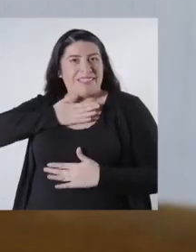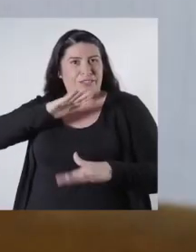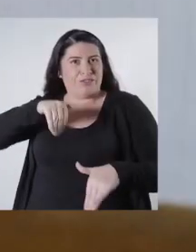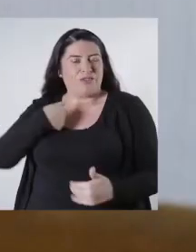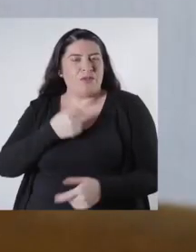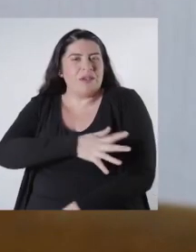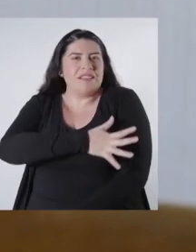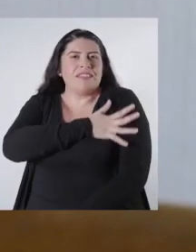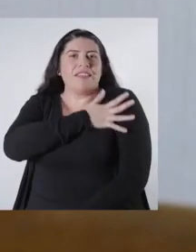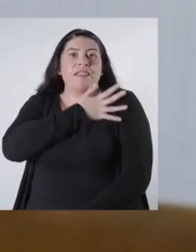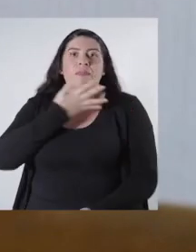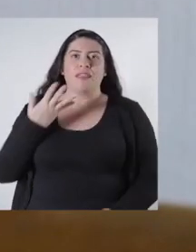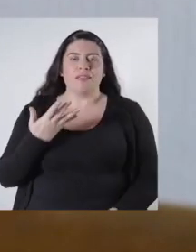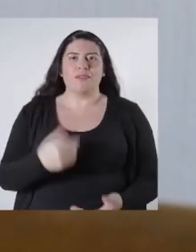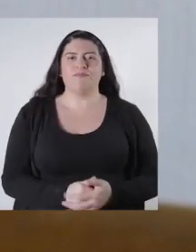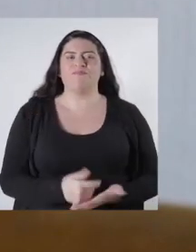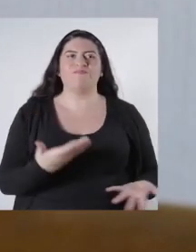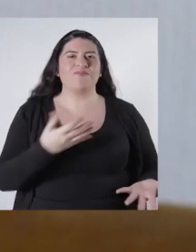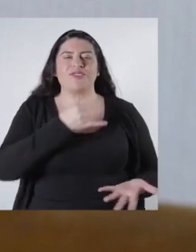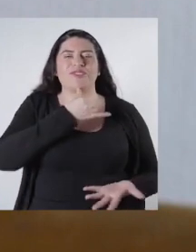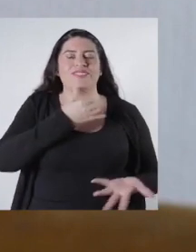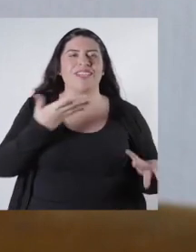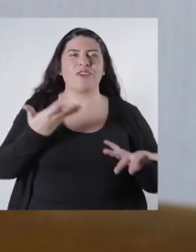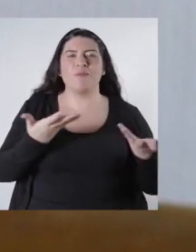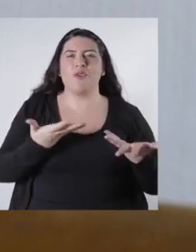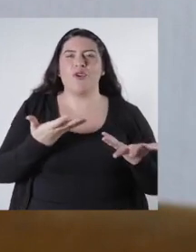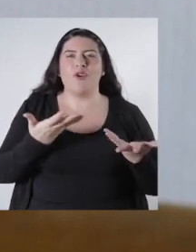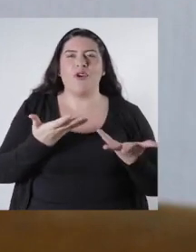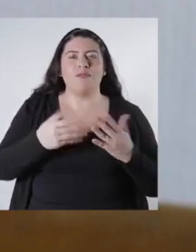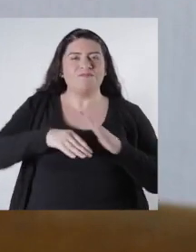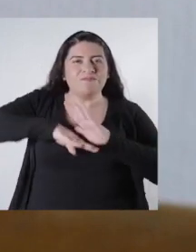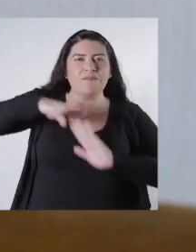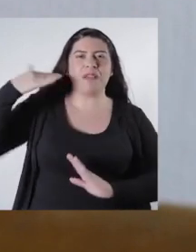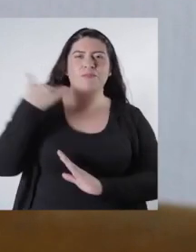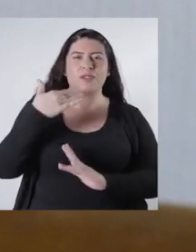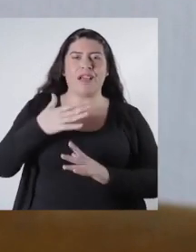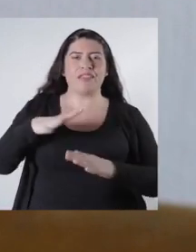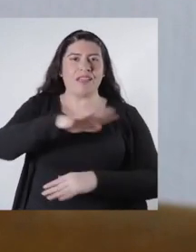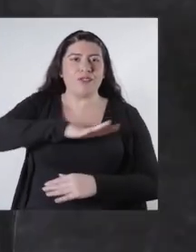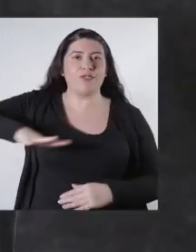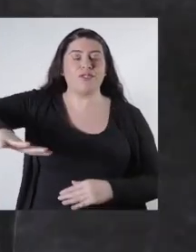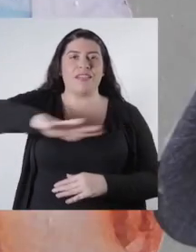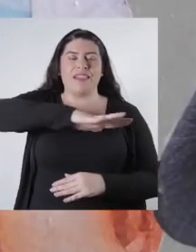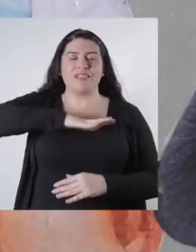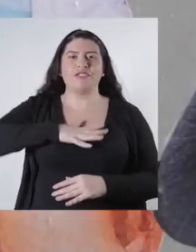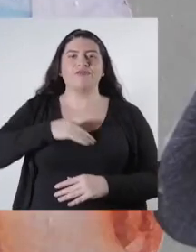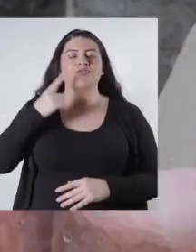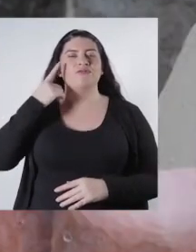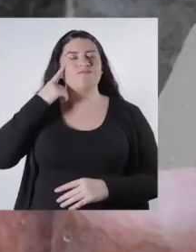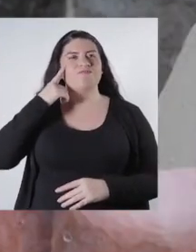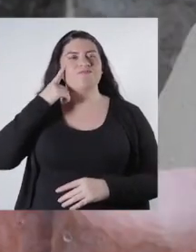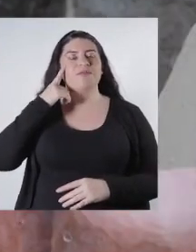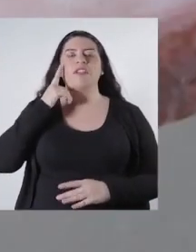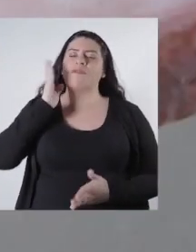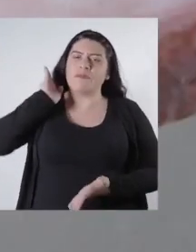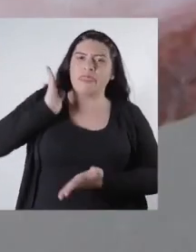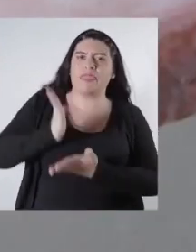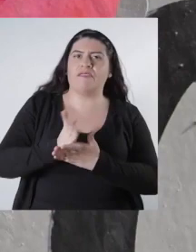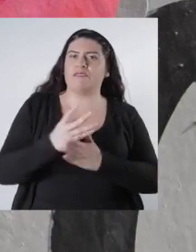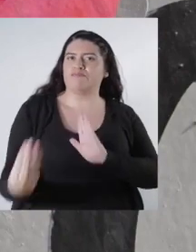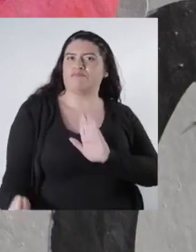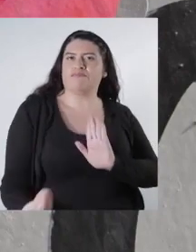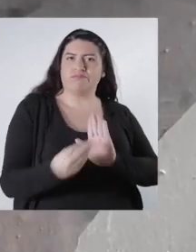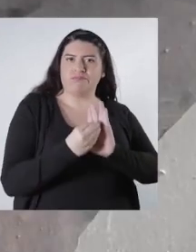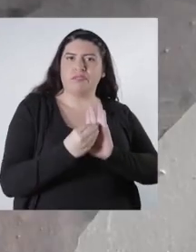pasando. Es un sentimiento, es, no sé, como la médula de cualquier sociedad. Creo que sí o sí tiene que